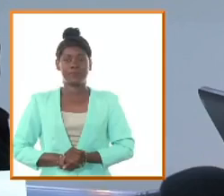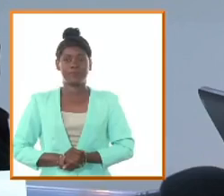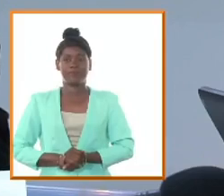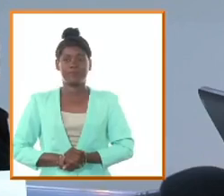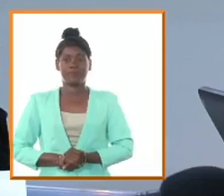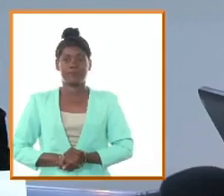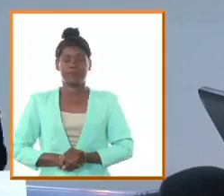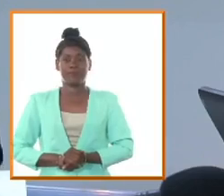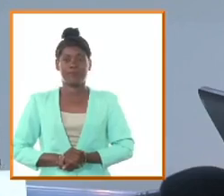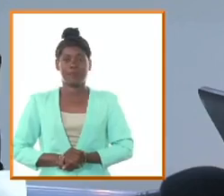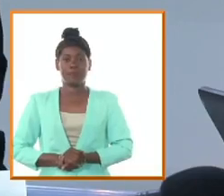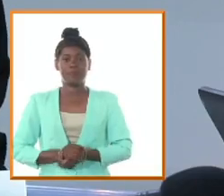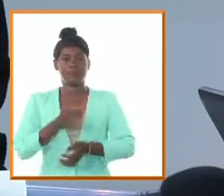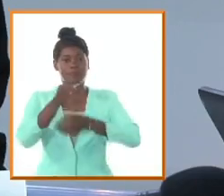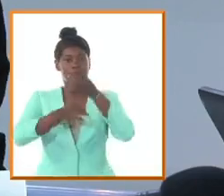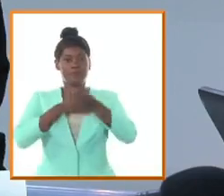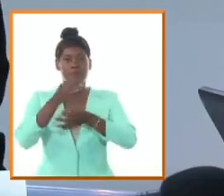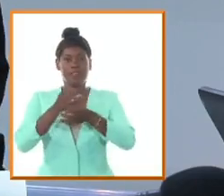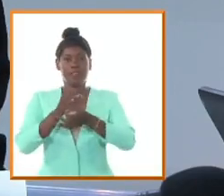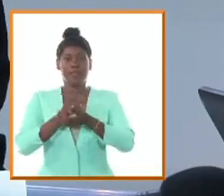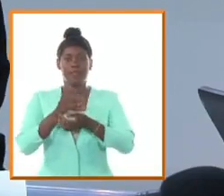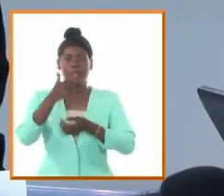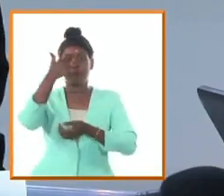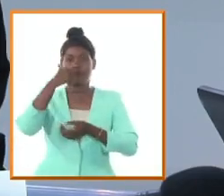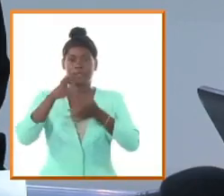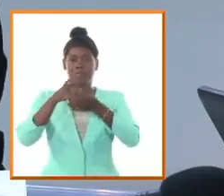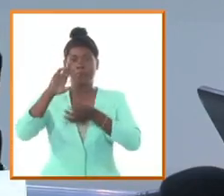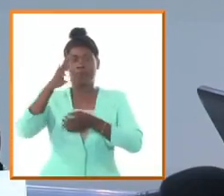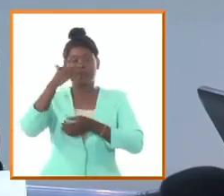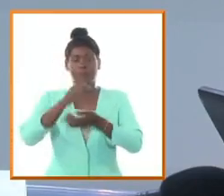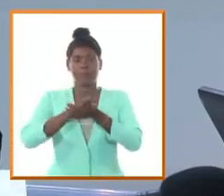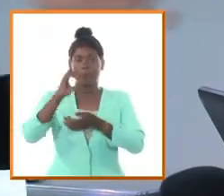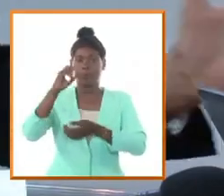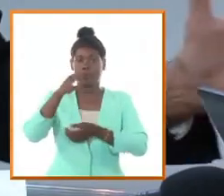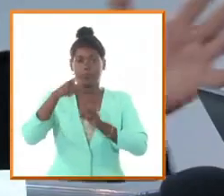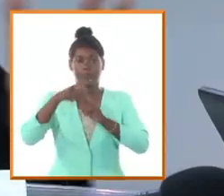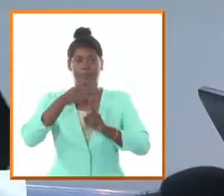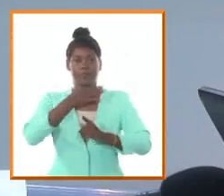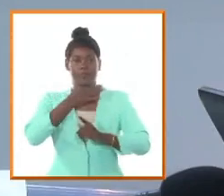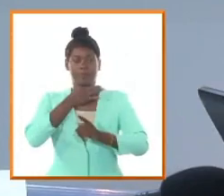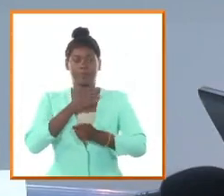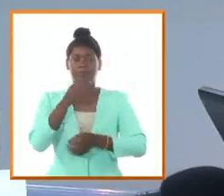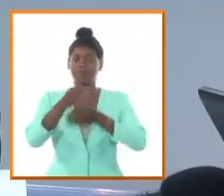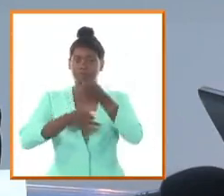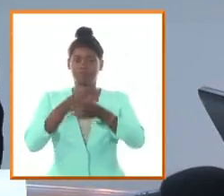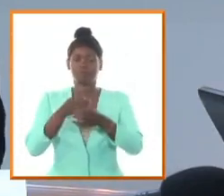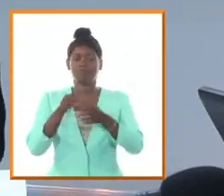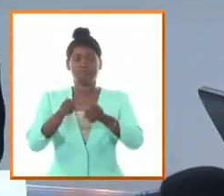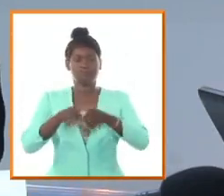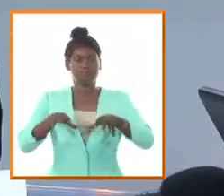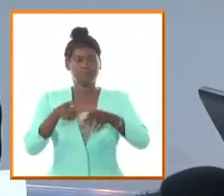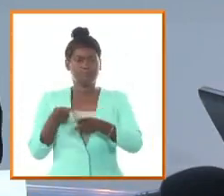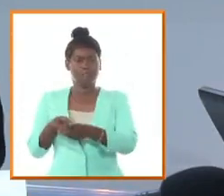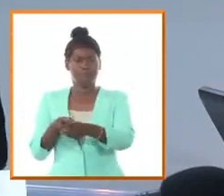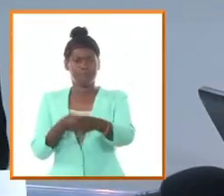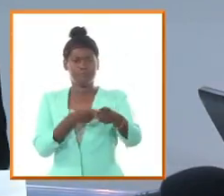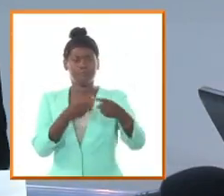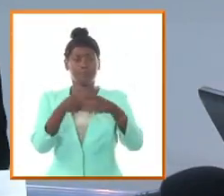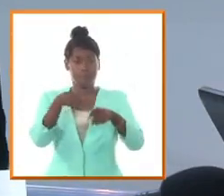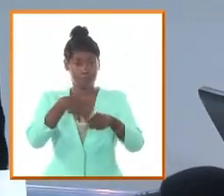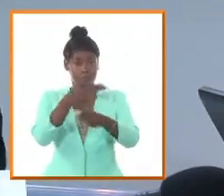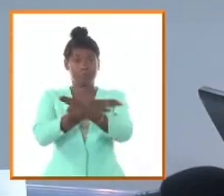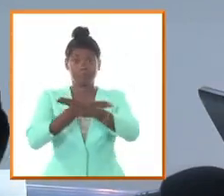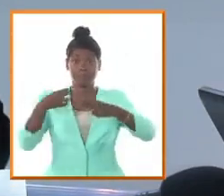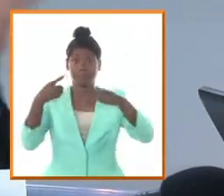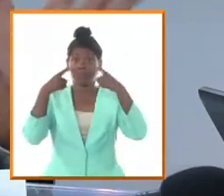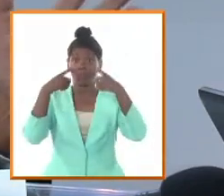quiero hacer referencia a Aramontes que es la constitución de Guaymano hay toda esta historia pero hay otro